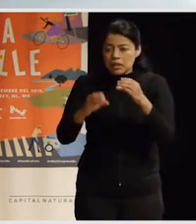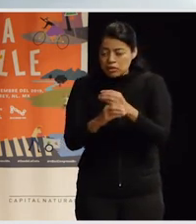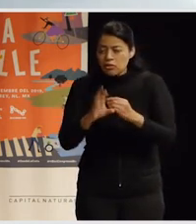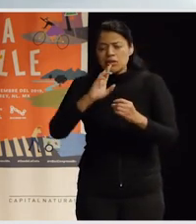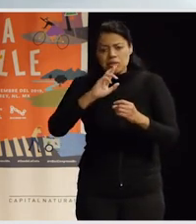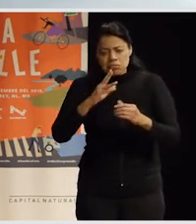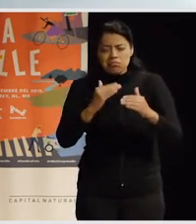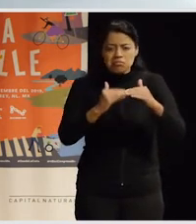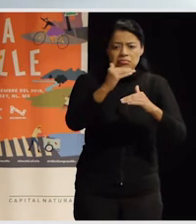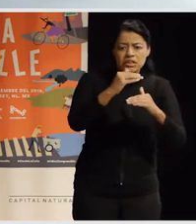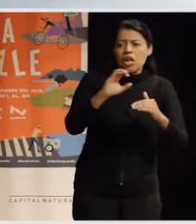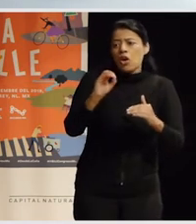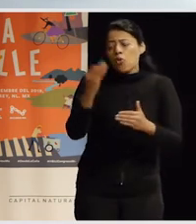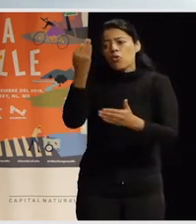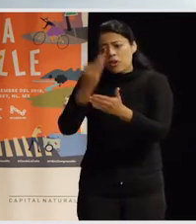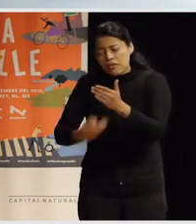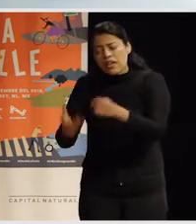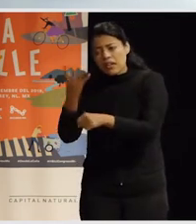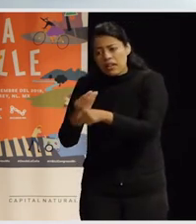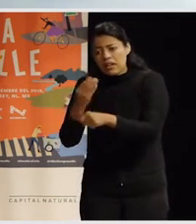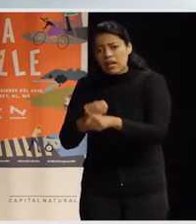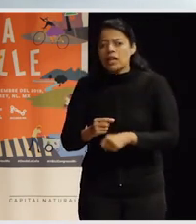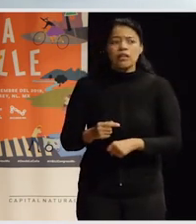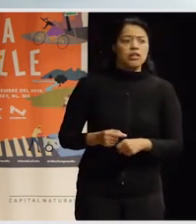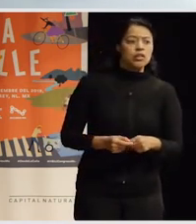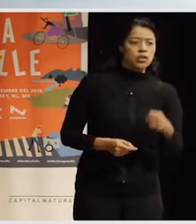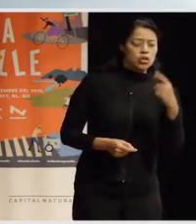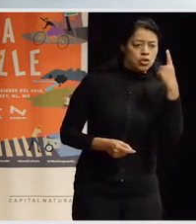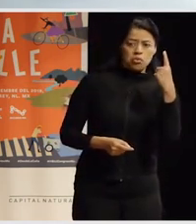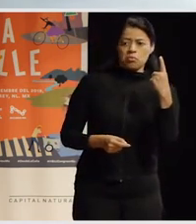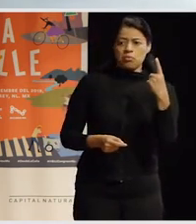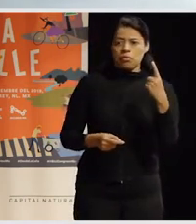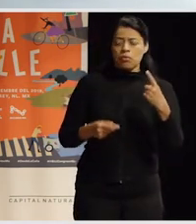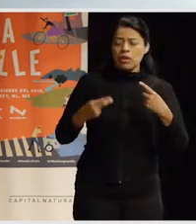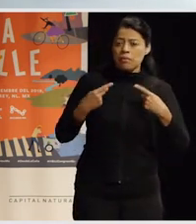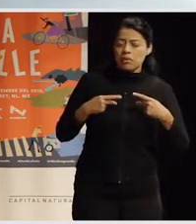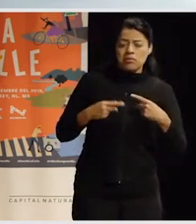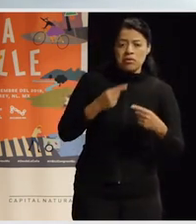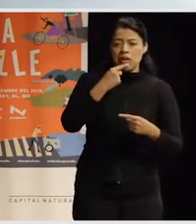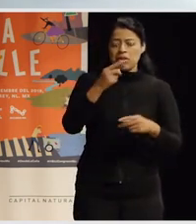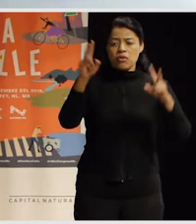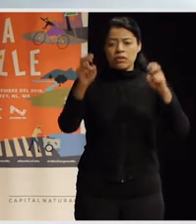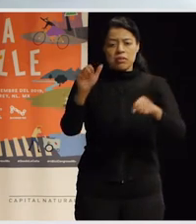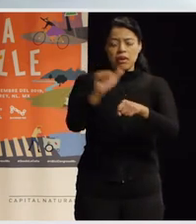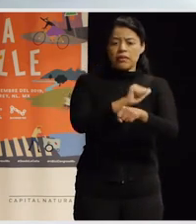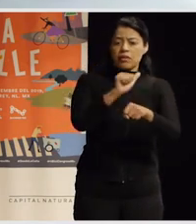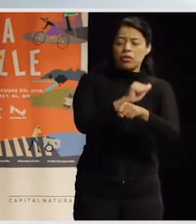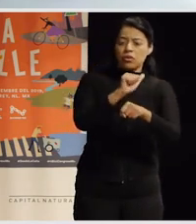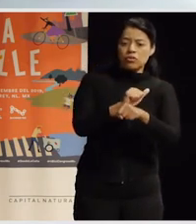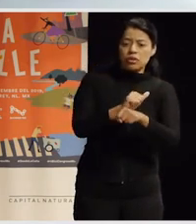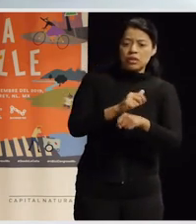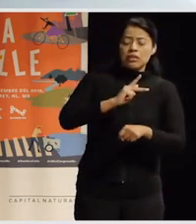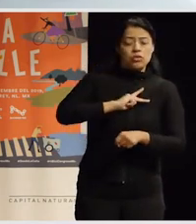cosas más a mejorar de vuestro pueblo, ¿no? Y, de repente, ahí no salió el tema de los coches, obviamente, porque ya estaban hablando en primera persona de su